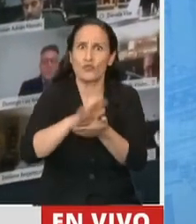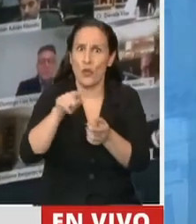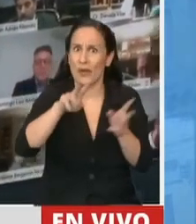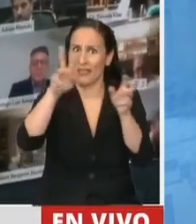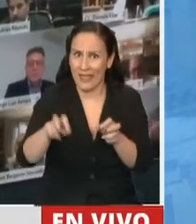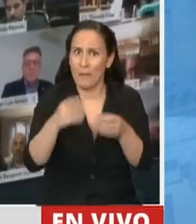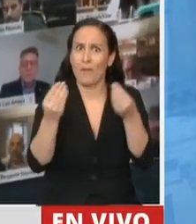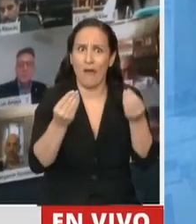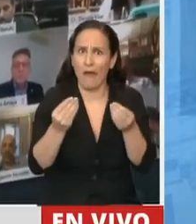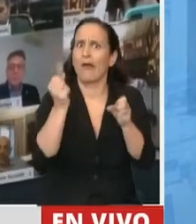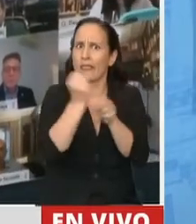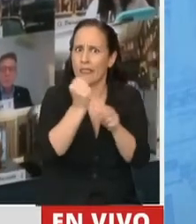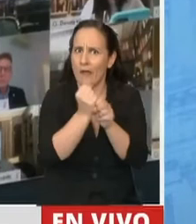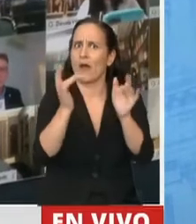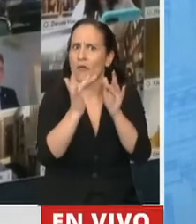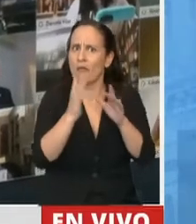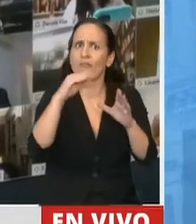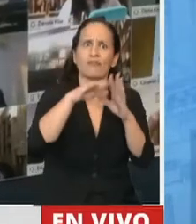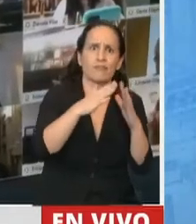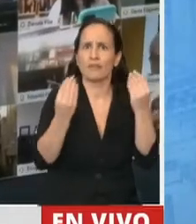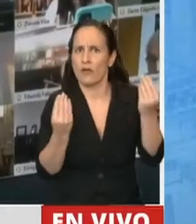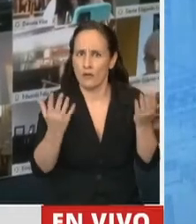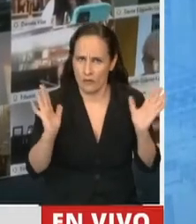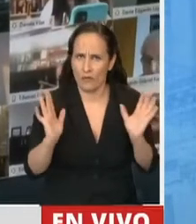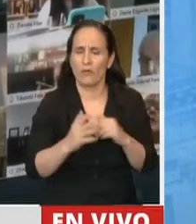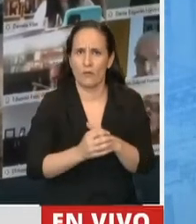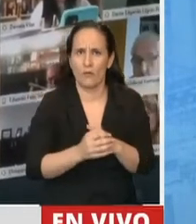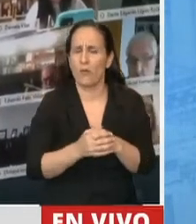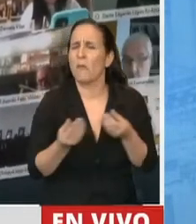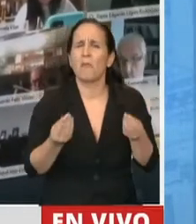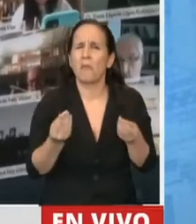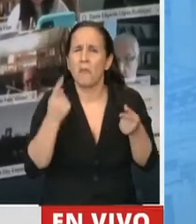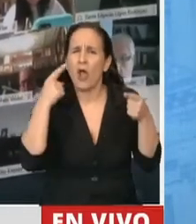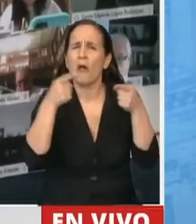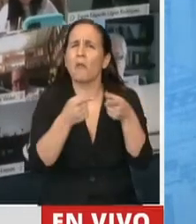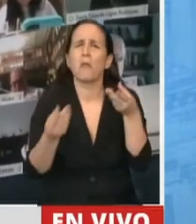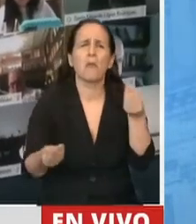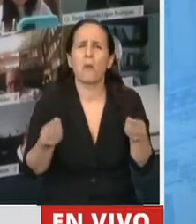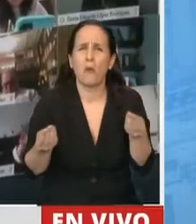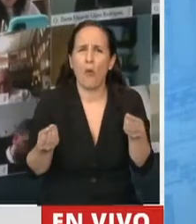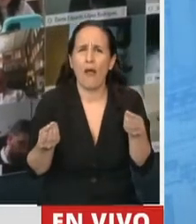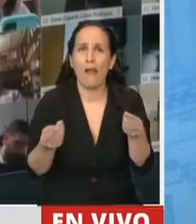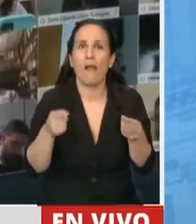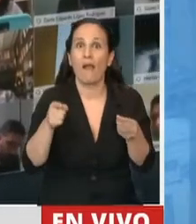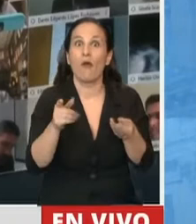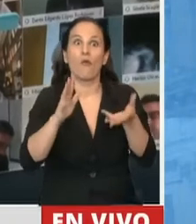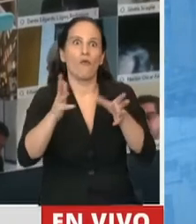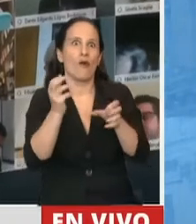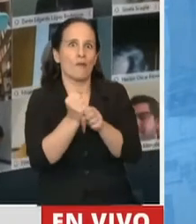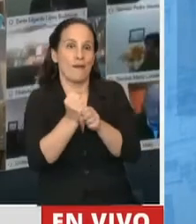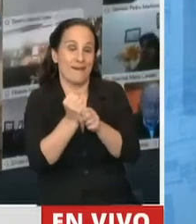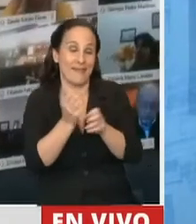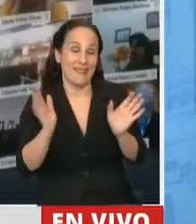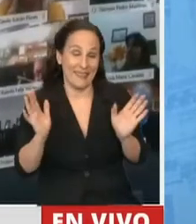teletrabajo. Para regular un régimen que hoy,